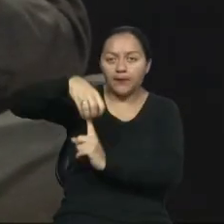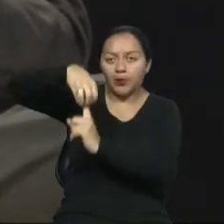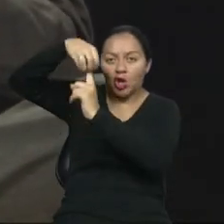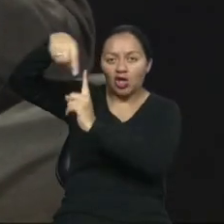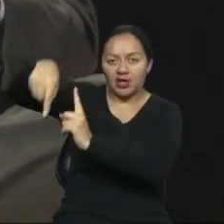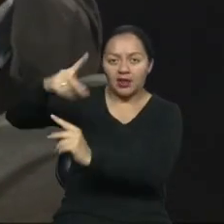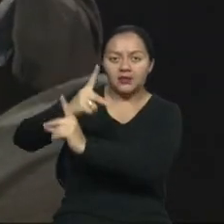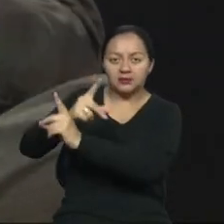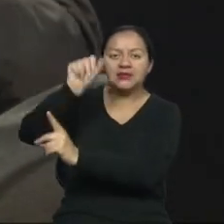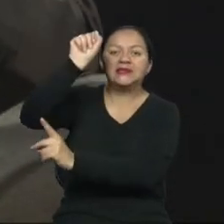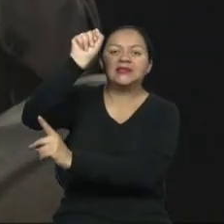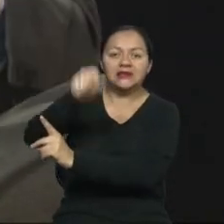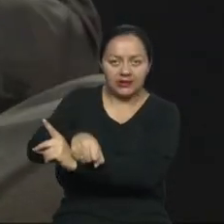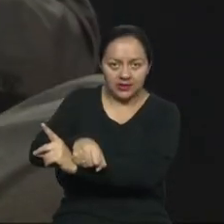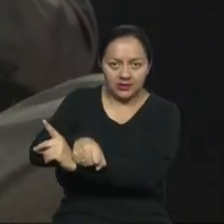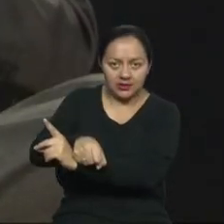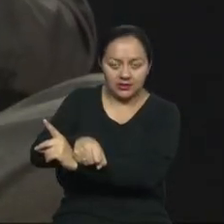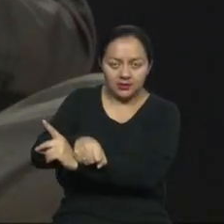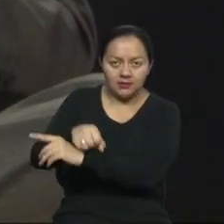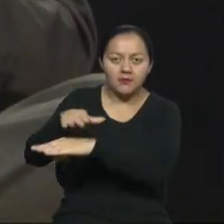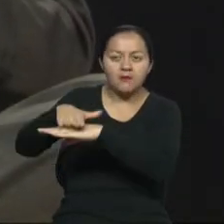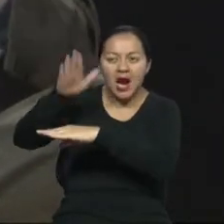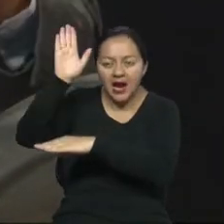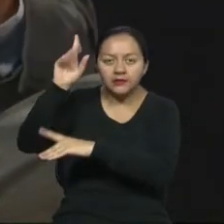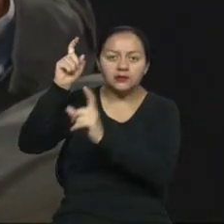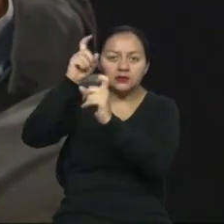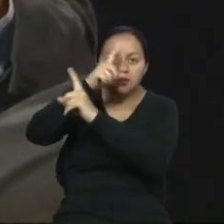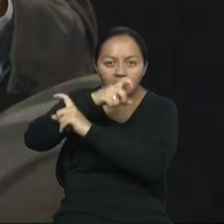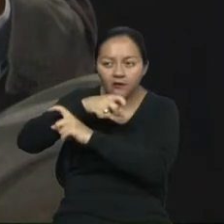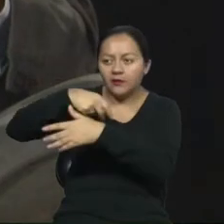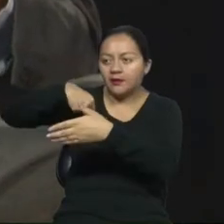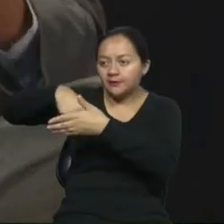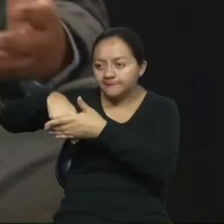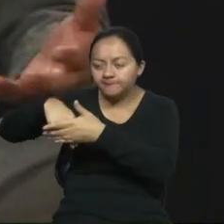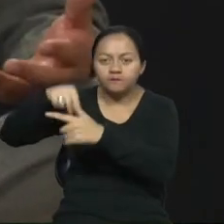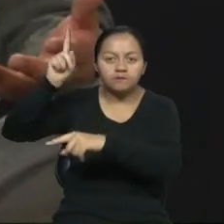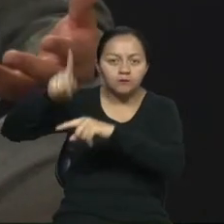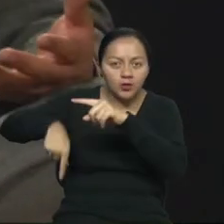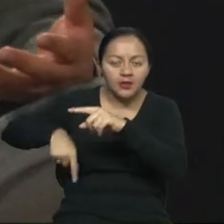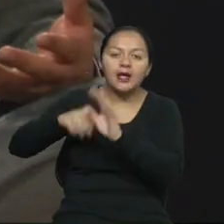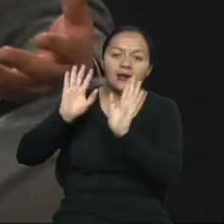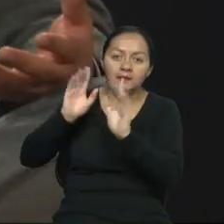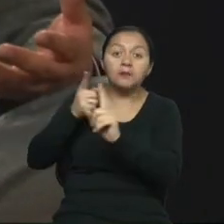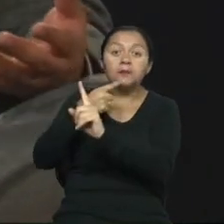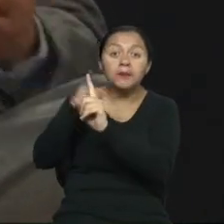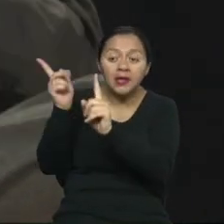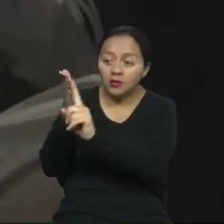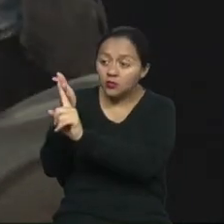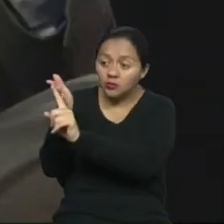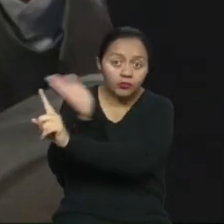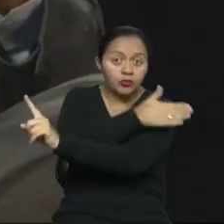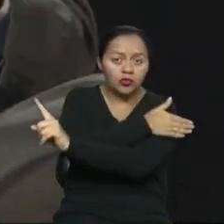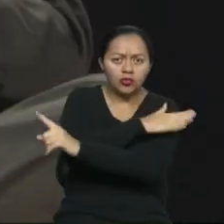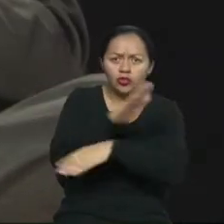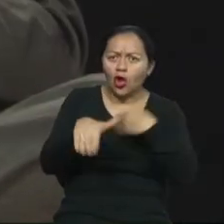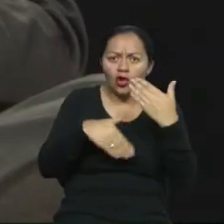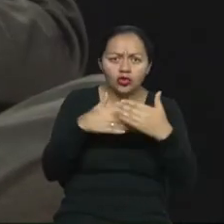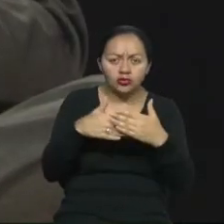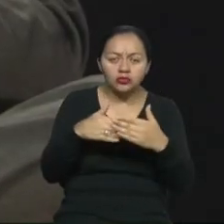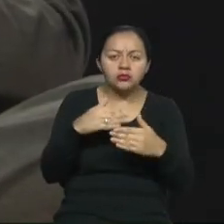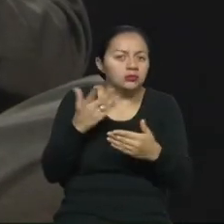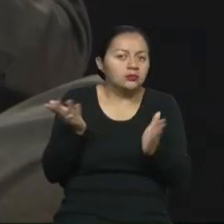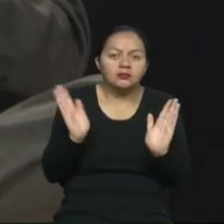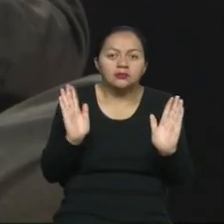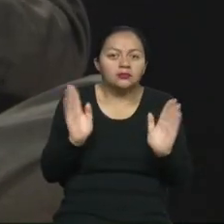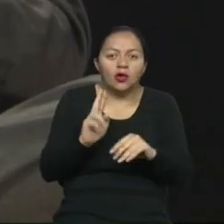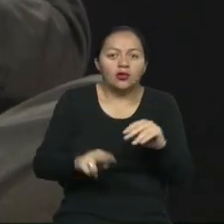personas con discapacidad, quienes tienen mayor cantidad de dificultad de poder hacer uso de los espacios. Pero para el resto de personas es una ayuda increíble.